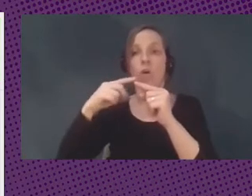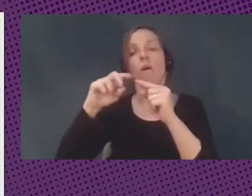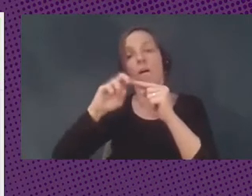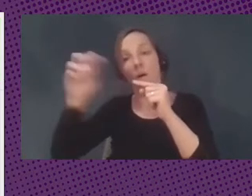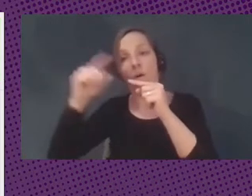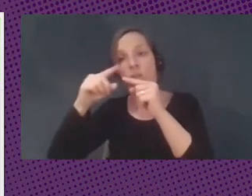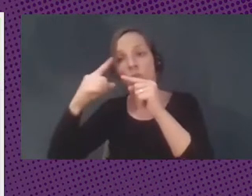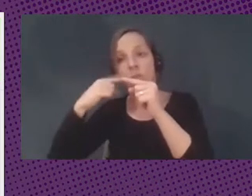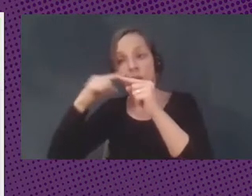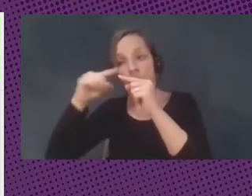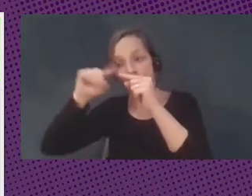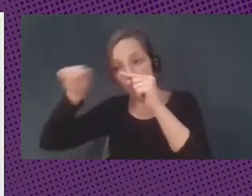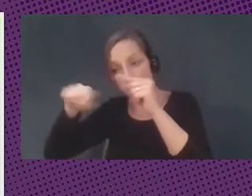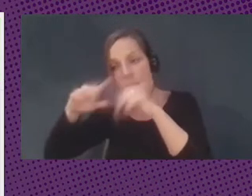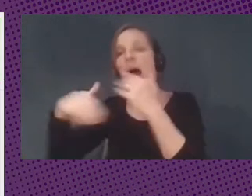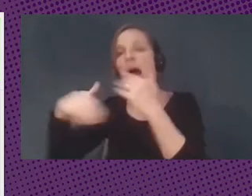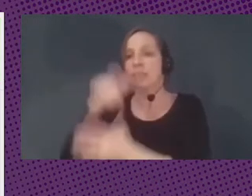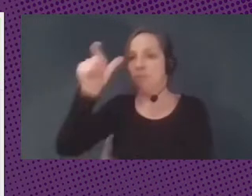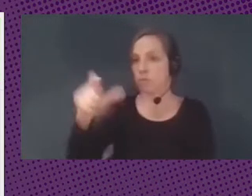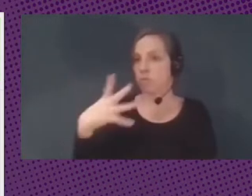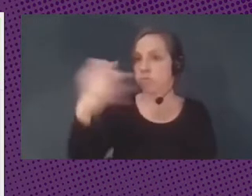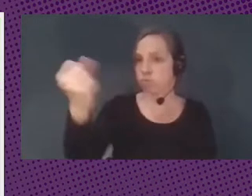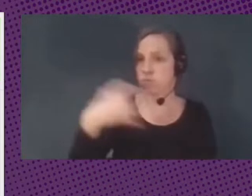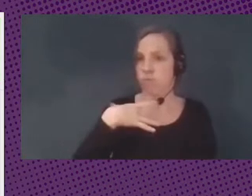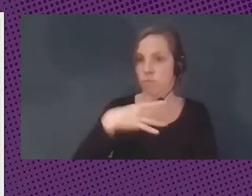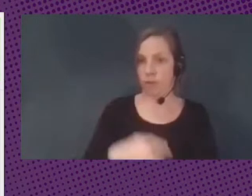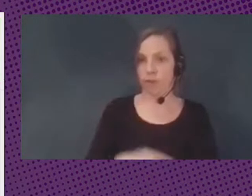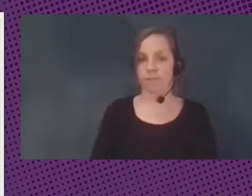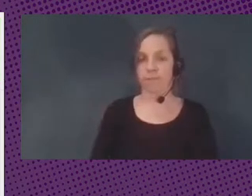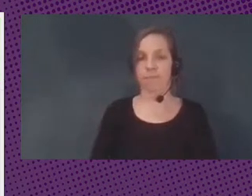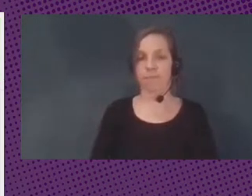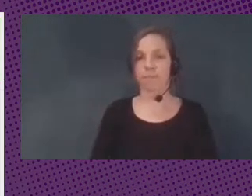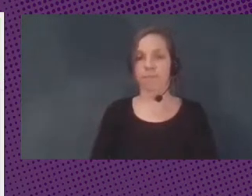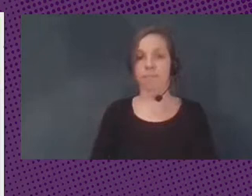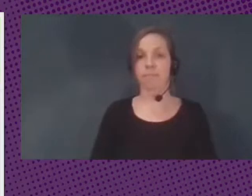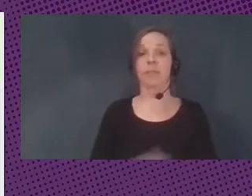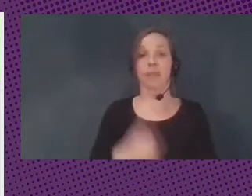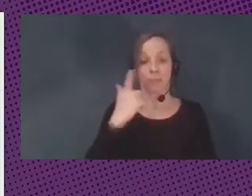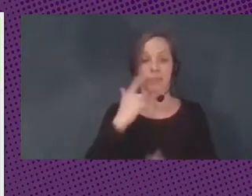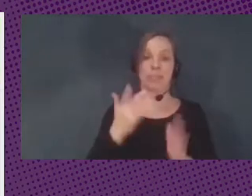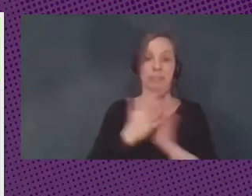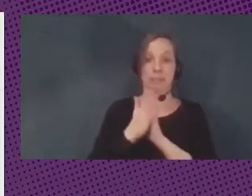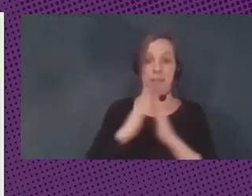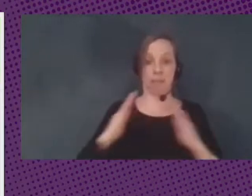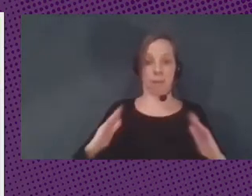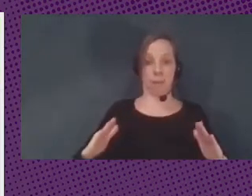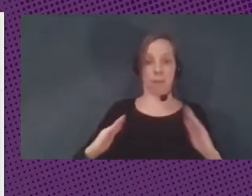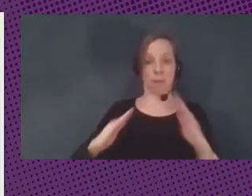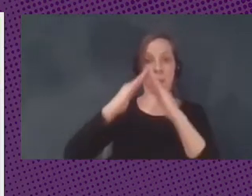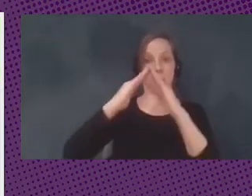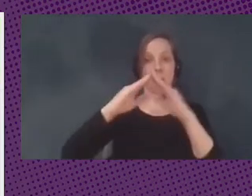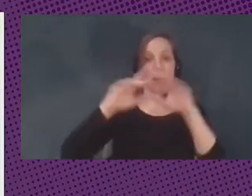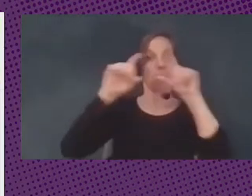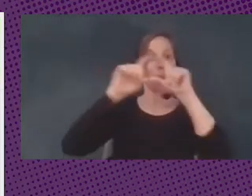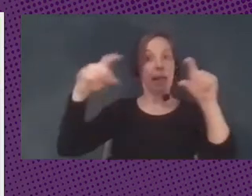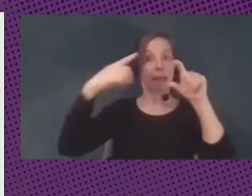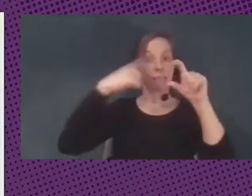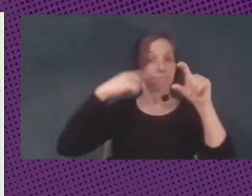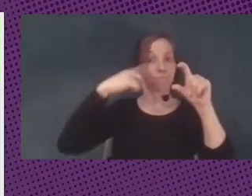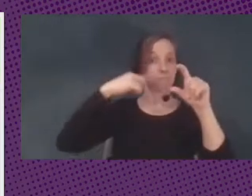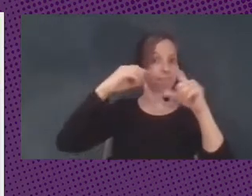esa transacción. La entidad que está en el cúspide de esa pirámide es la que tiene más acceso a la información,